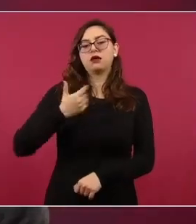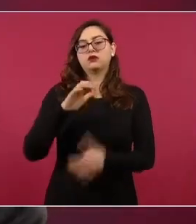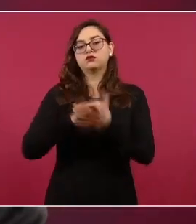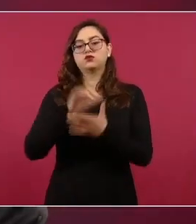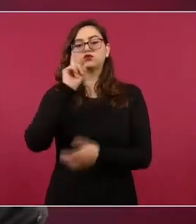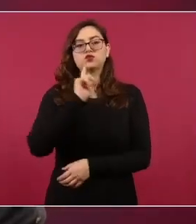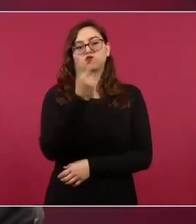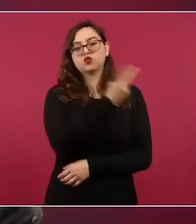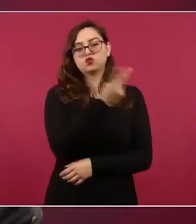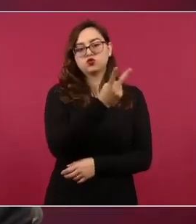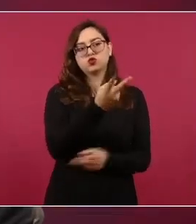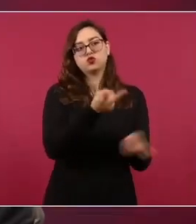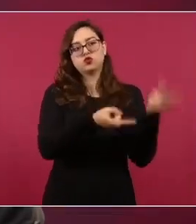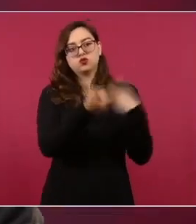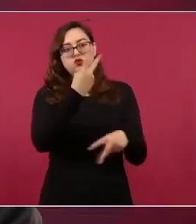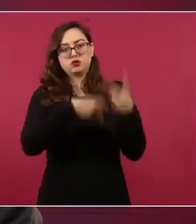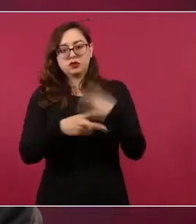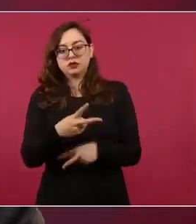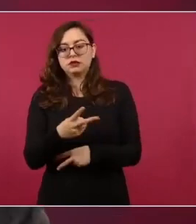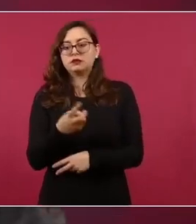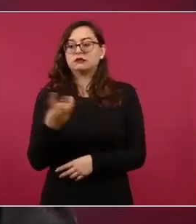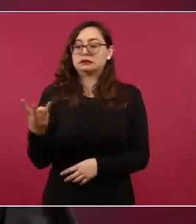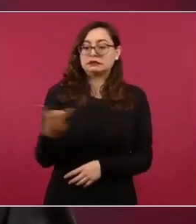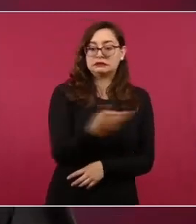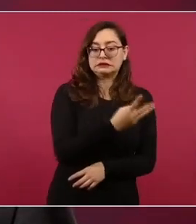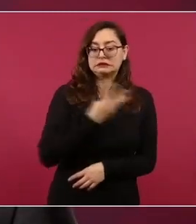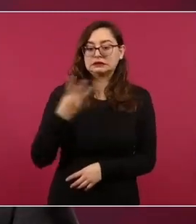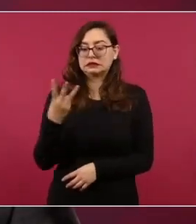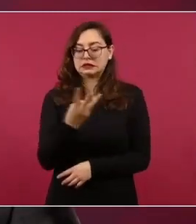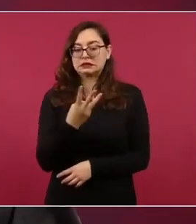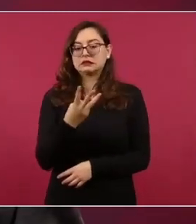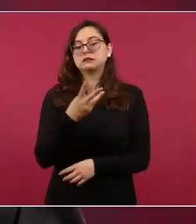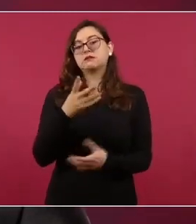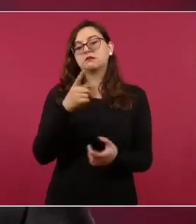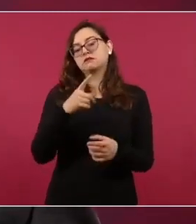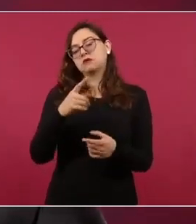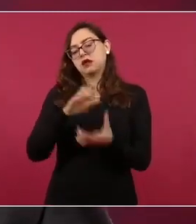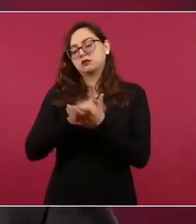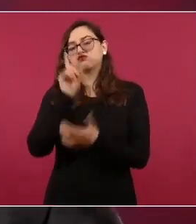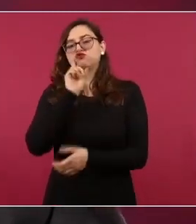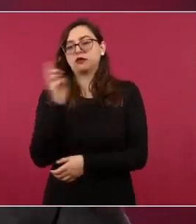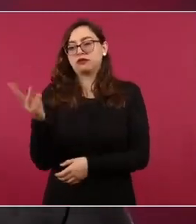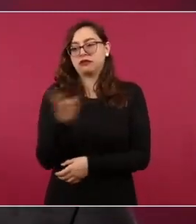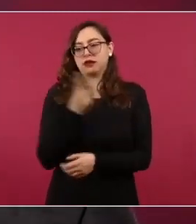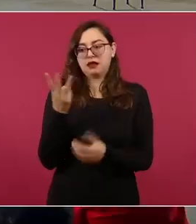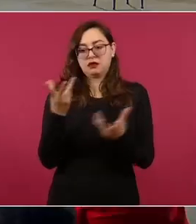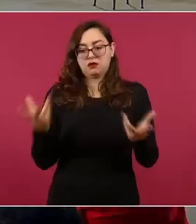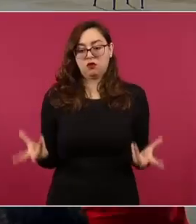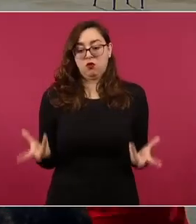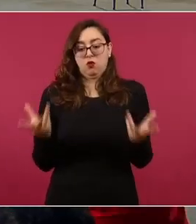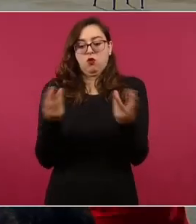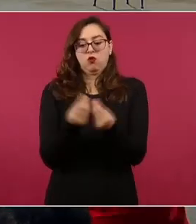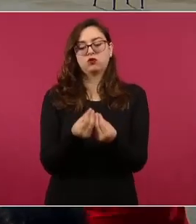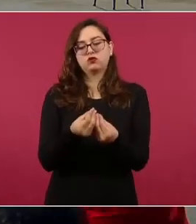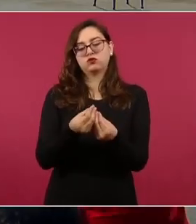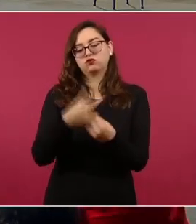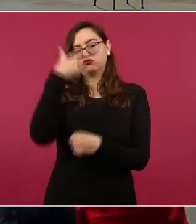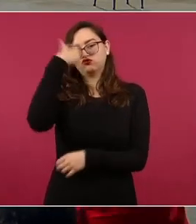Posteriormente tendrían un breve saludo entre los tres mandatarios y sus esposas para proceder a la cena trilateral